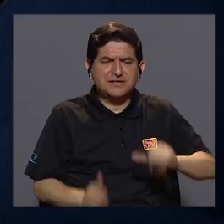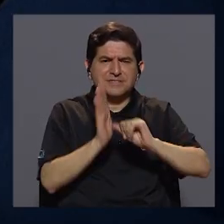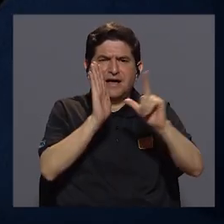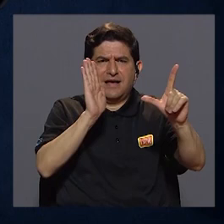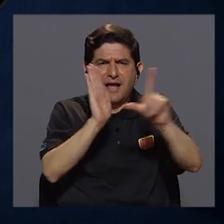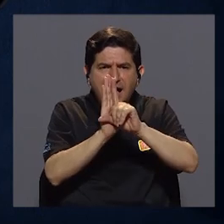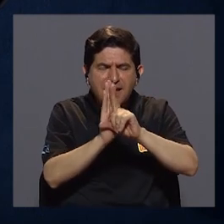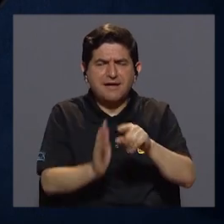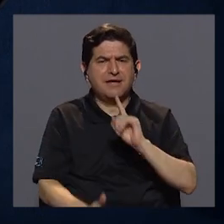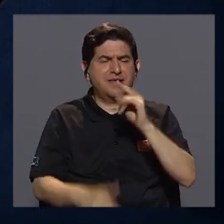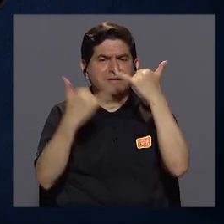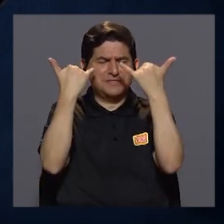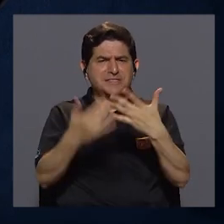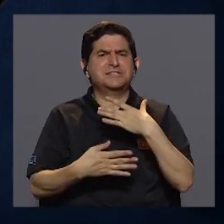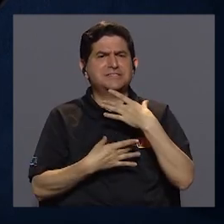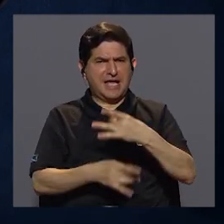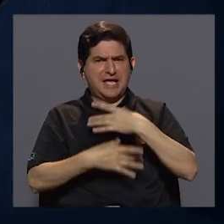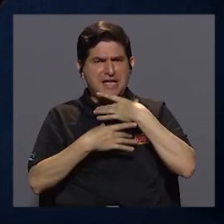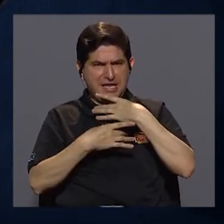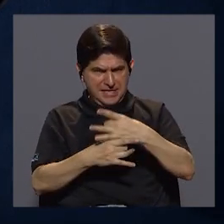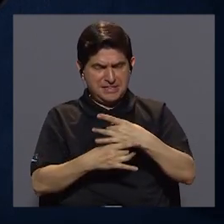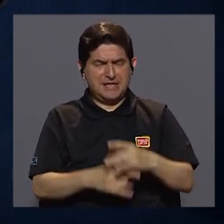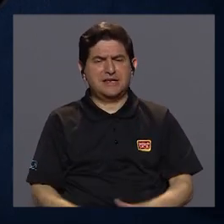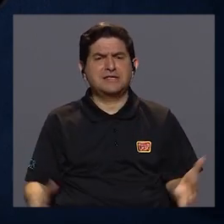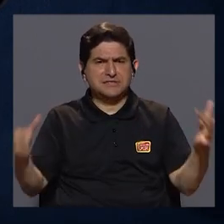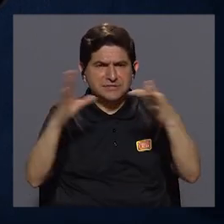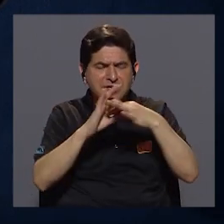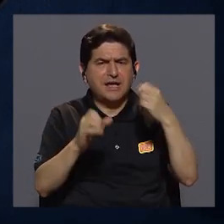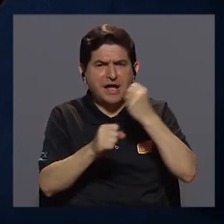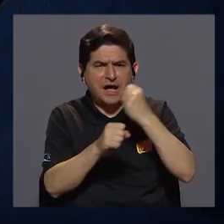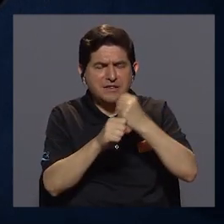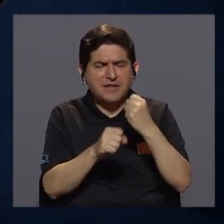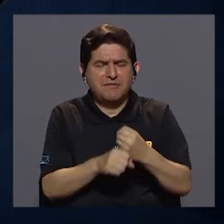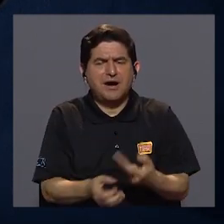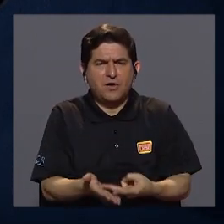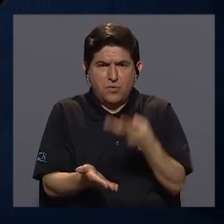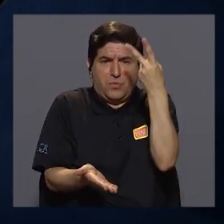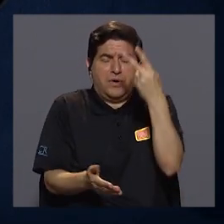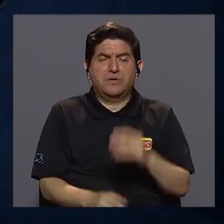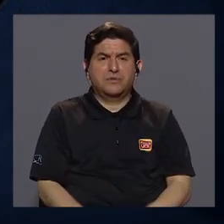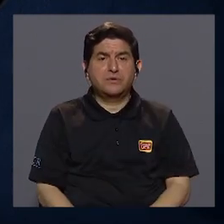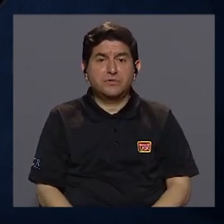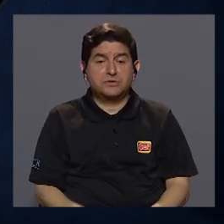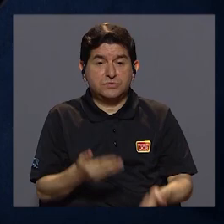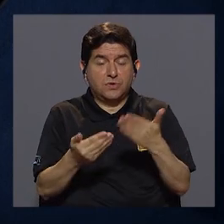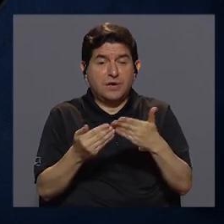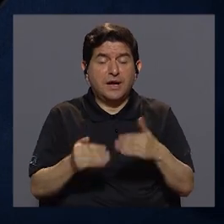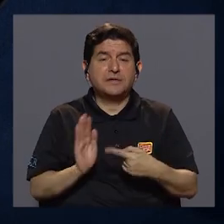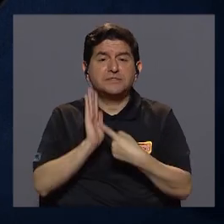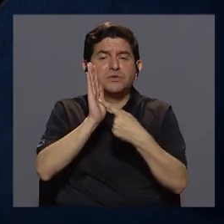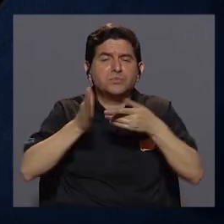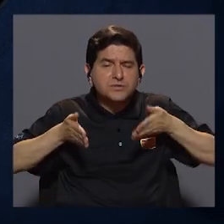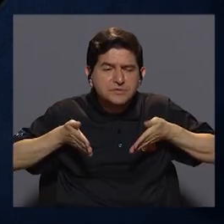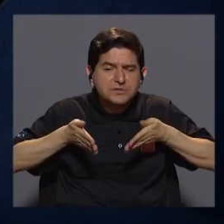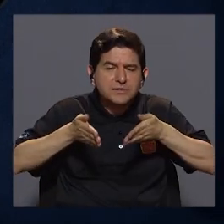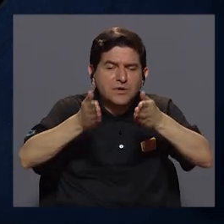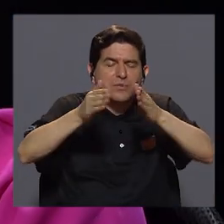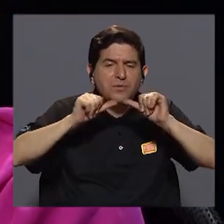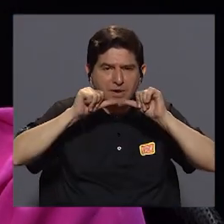Legislativa han manifestado intereses verdaderamente en torno a un trabajo tan valioso como estos, que casi que nos da una hoja de ruta a seguir.